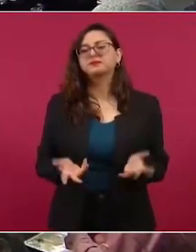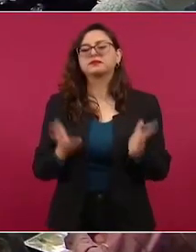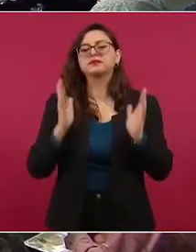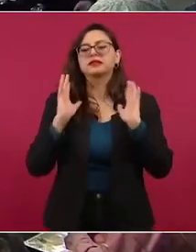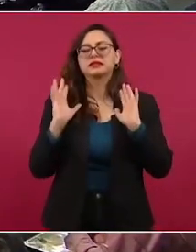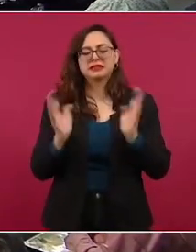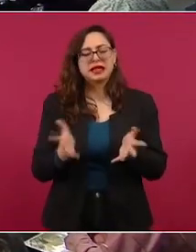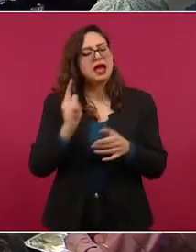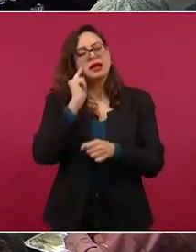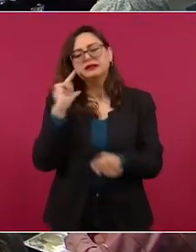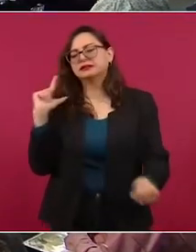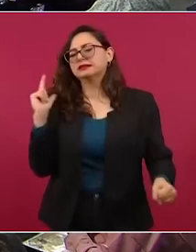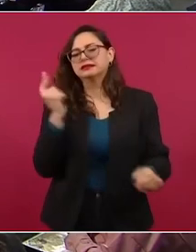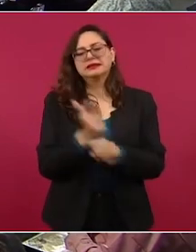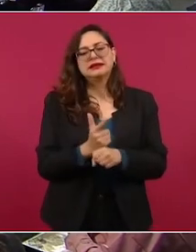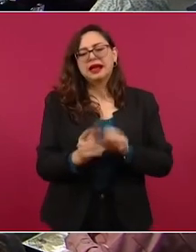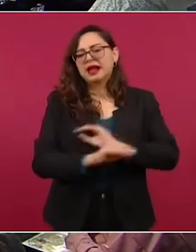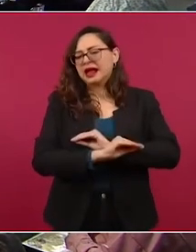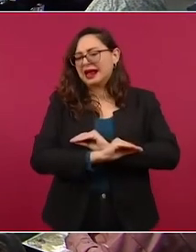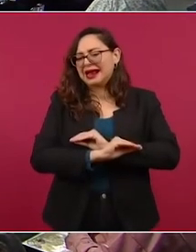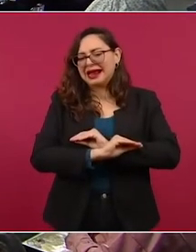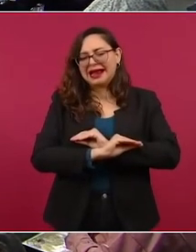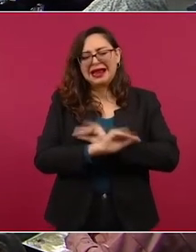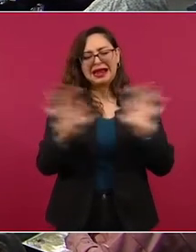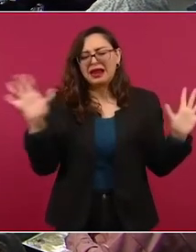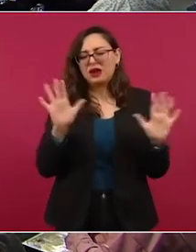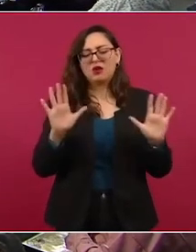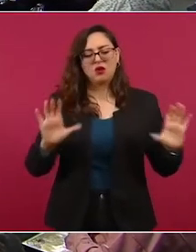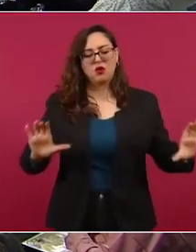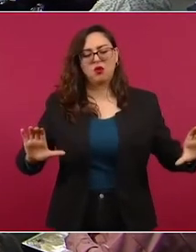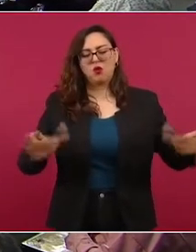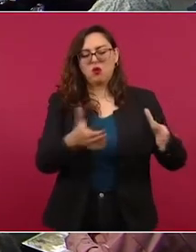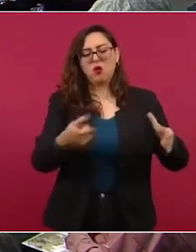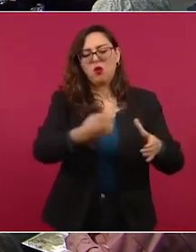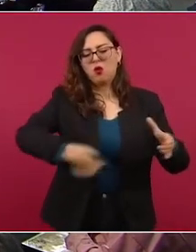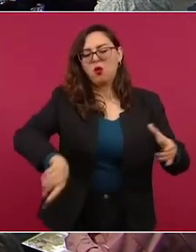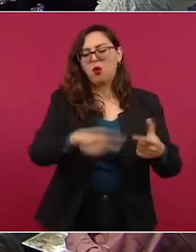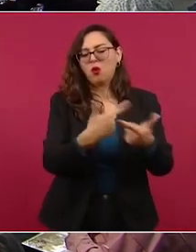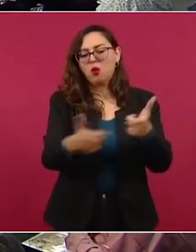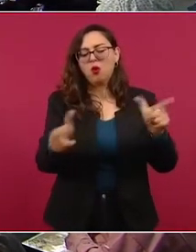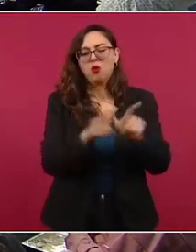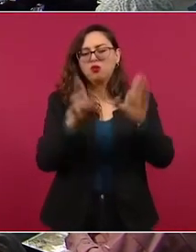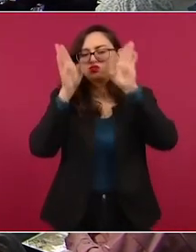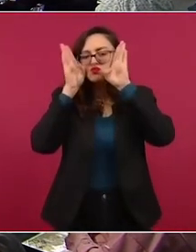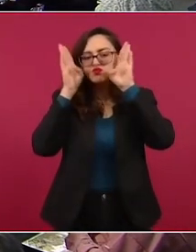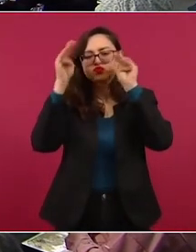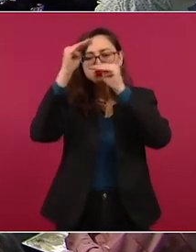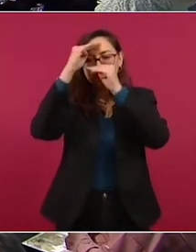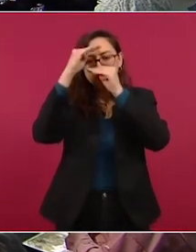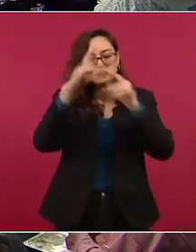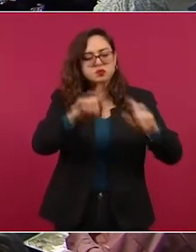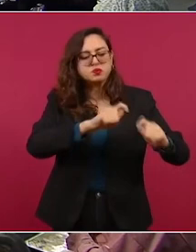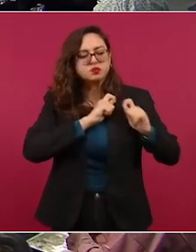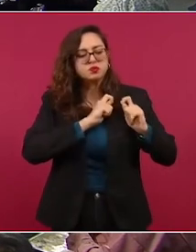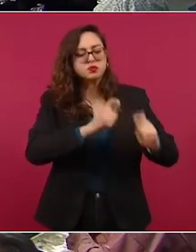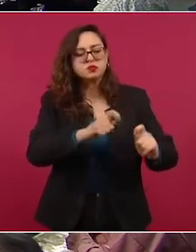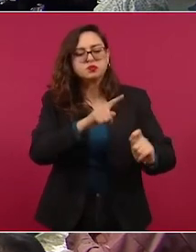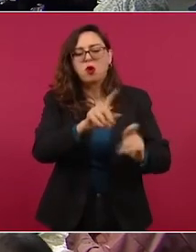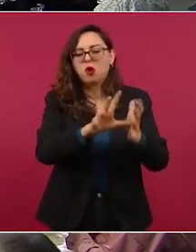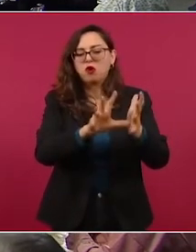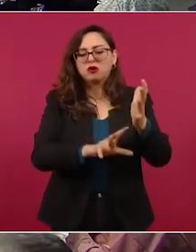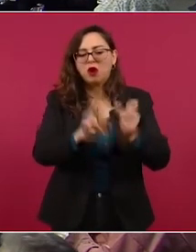Conservador va a impedir la reforma constitucional.